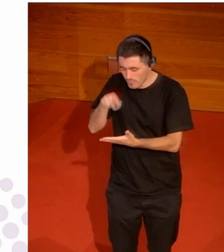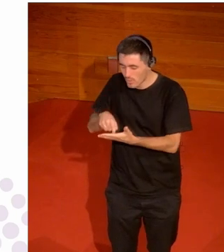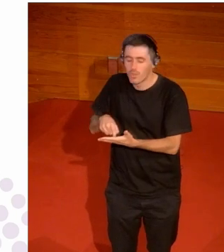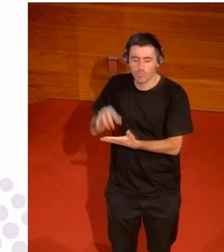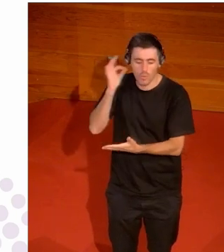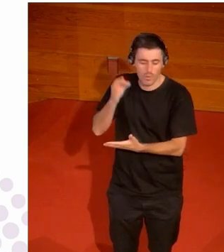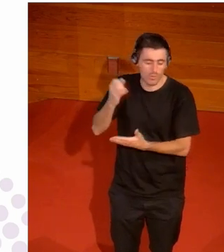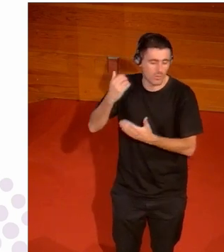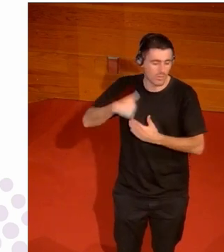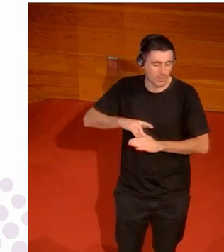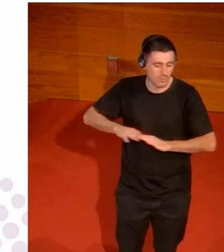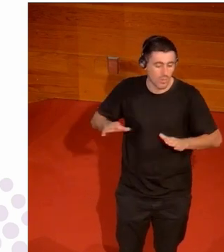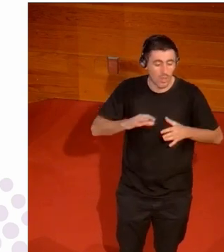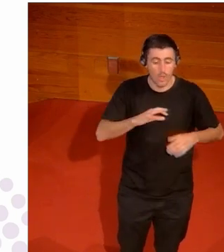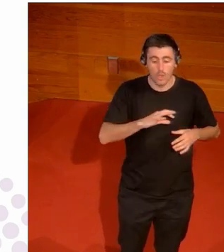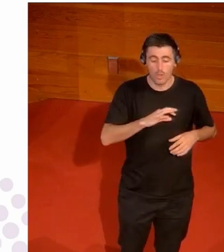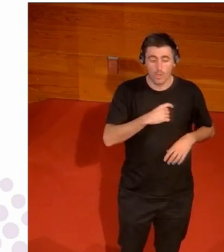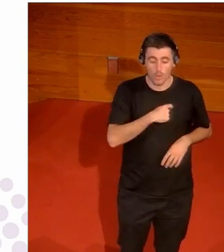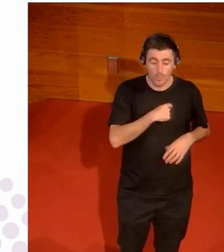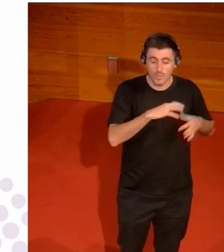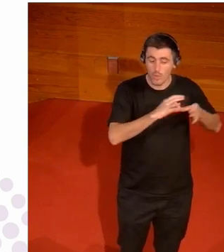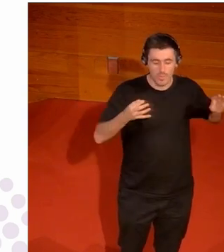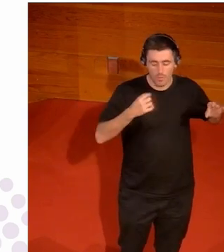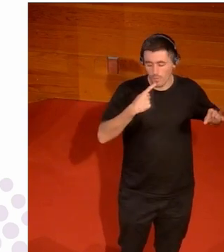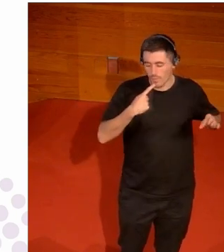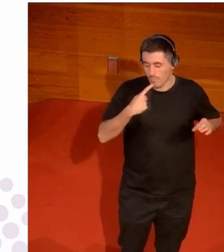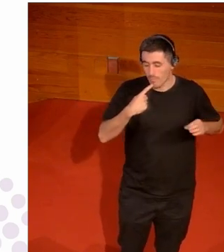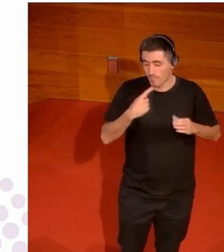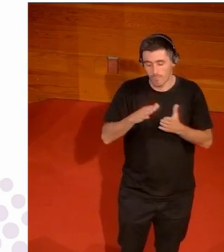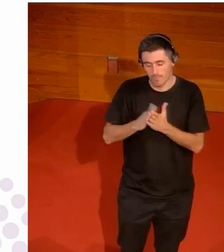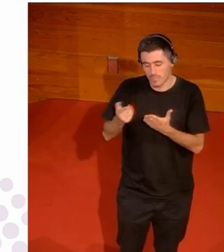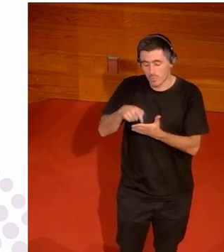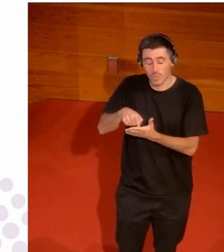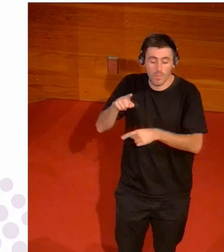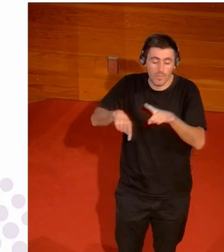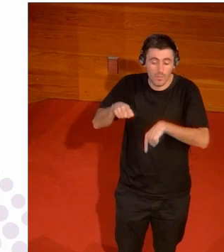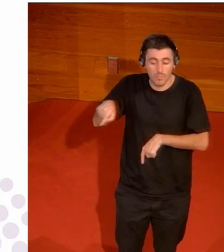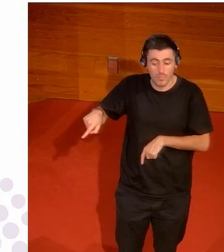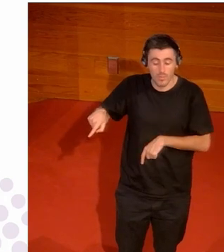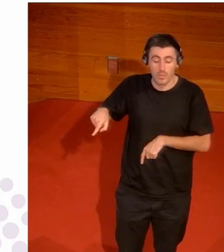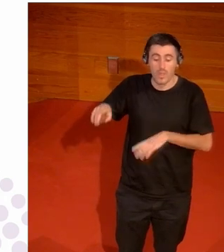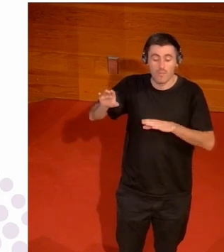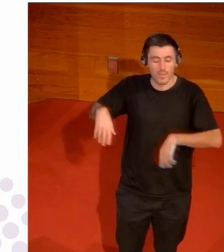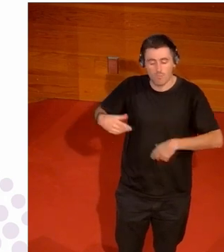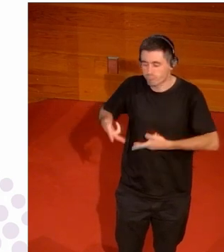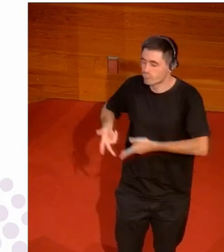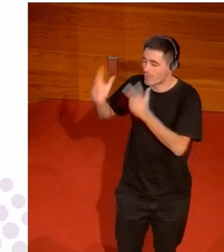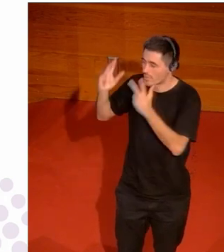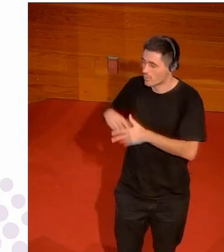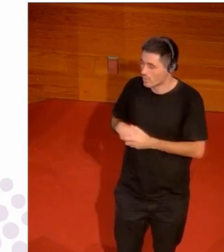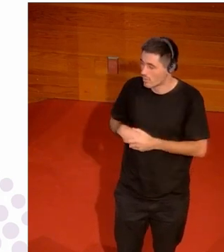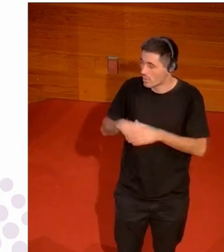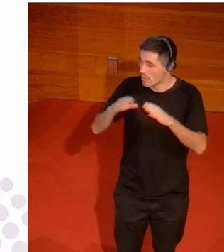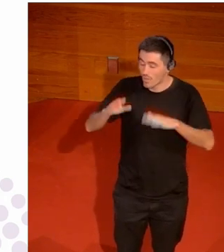entonces el Comité Olímpico Internacional bendice que participen estas dos boxeadoras cuando tenemos resultados